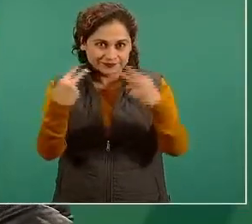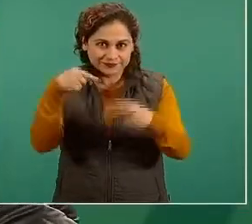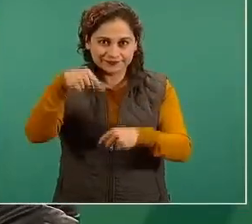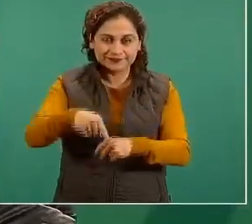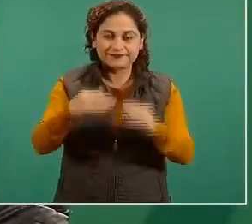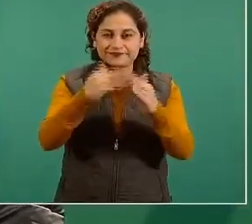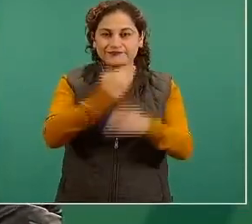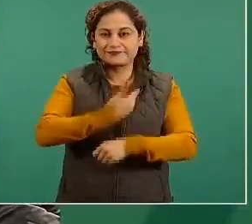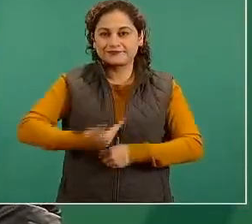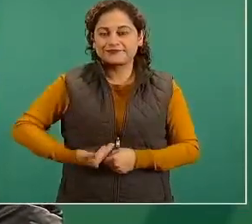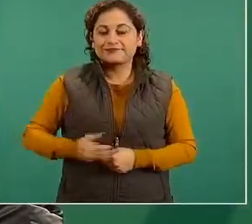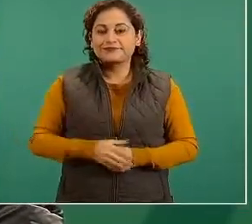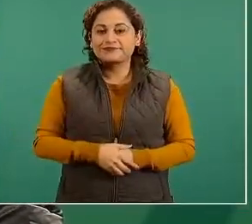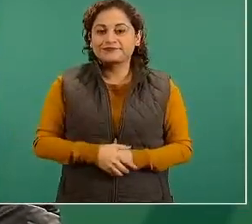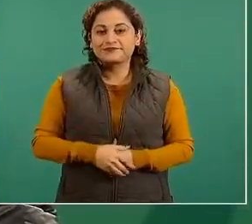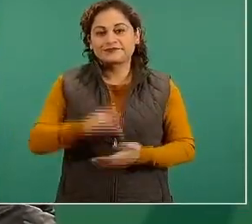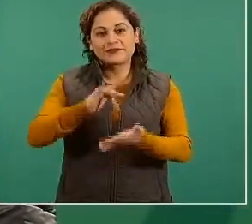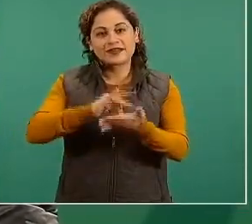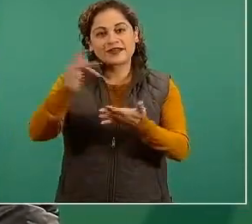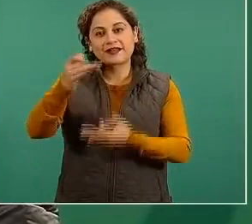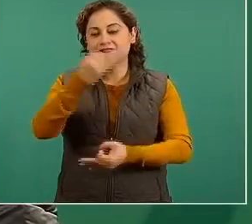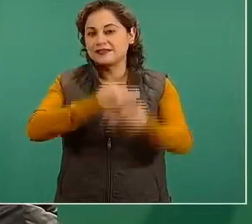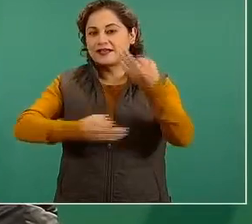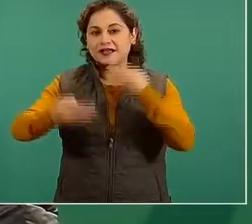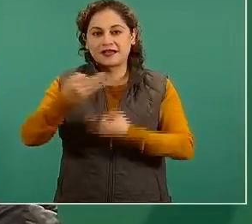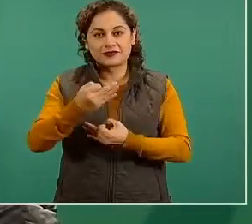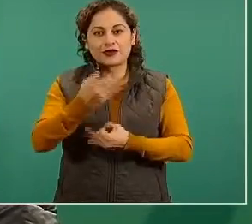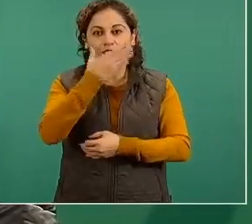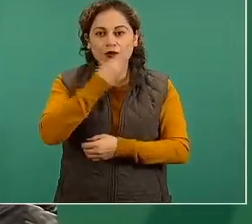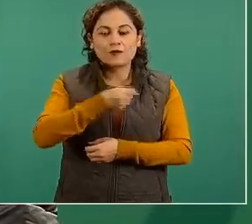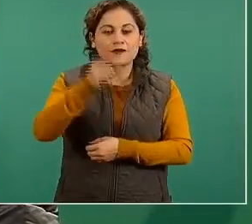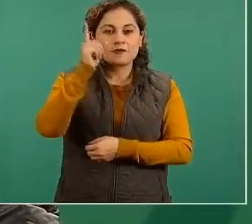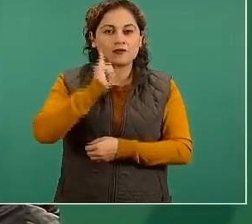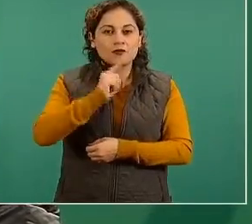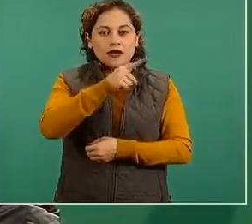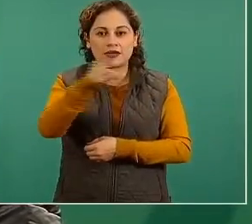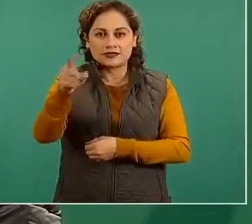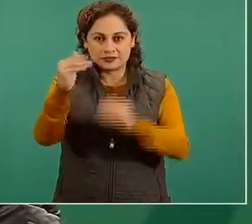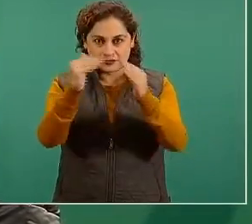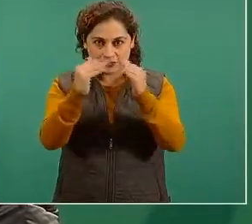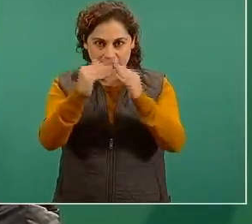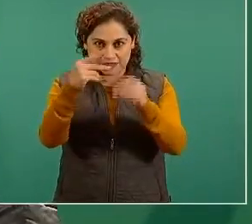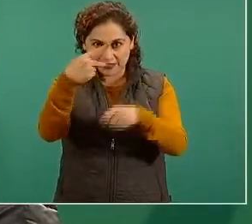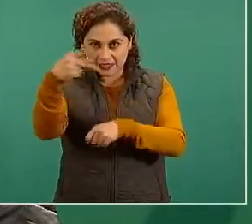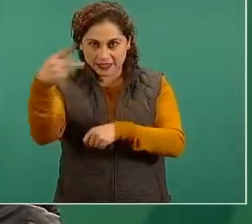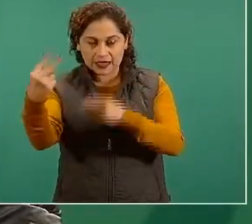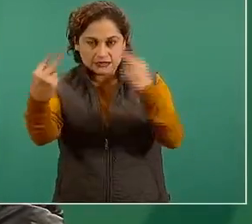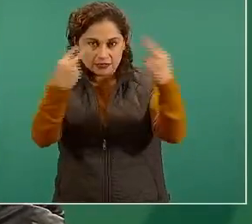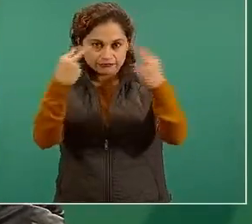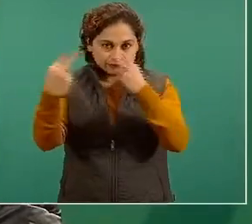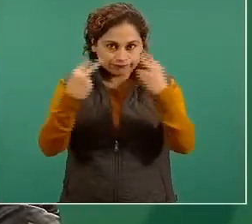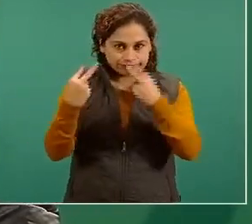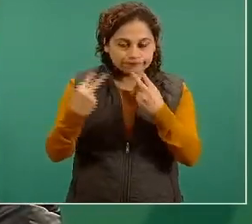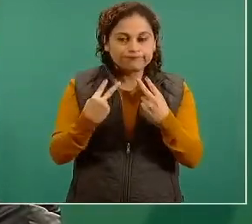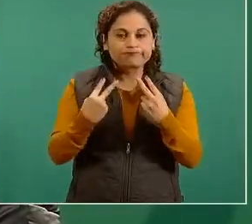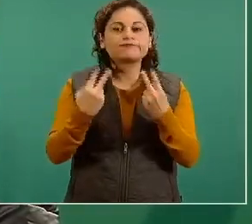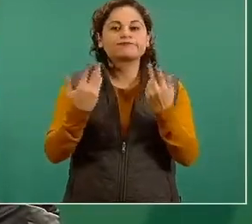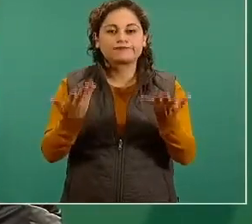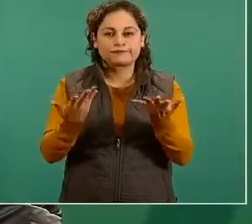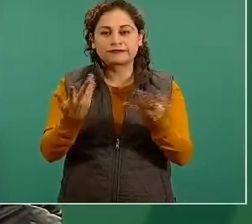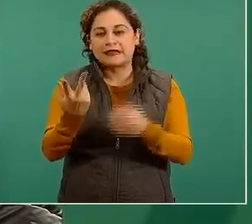muchas gracias a todas y todos quienes nos acompañaron desde sus hogares a través de la